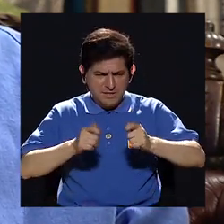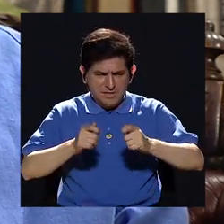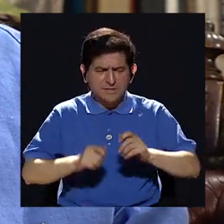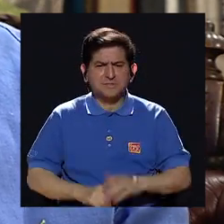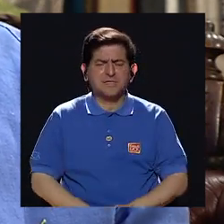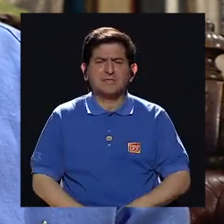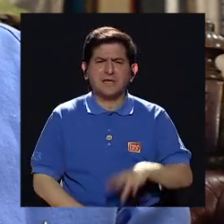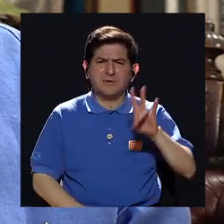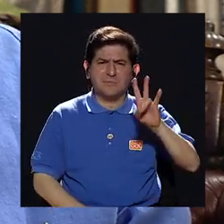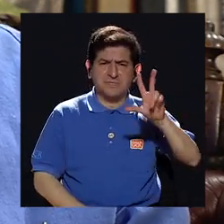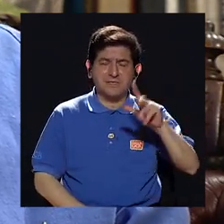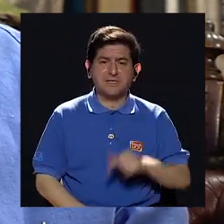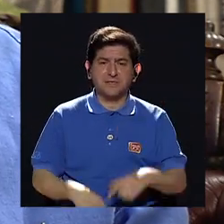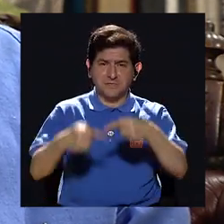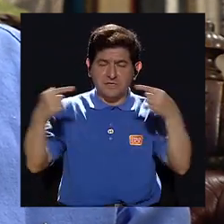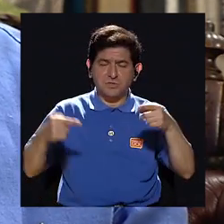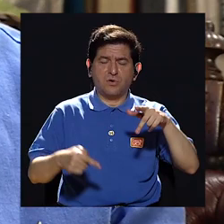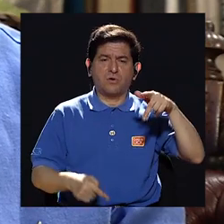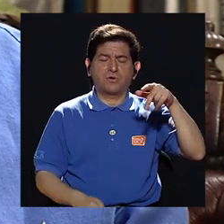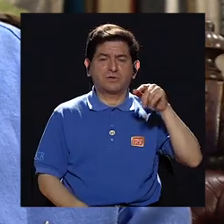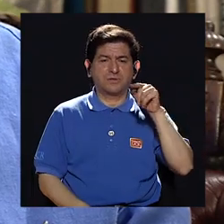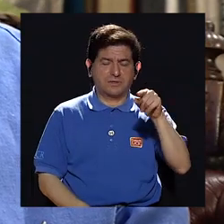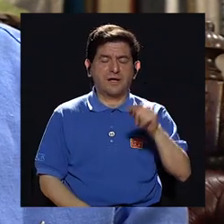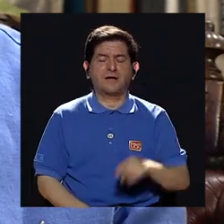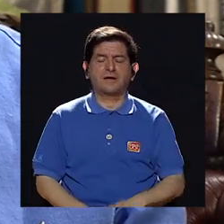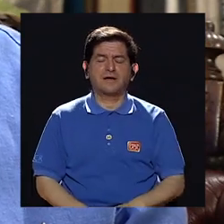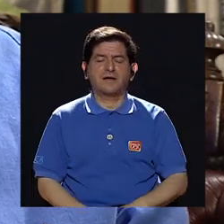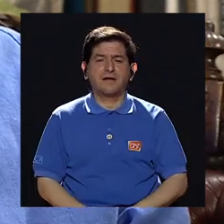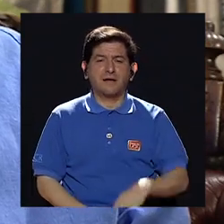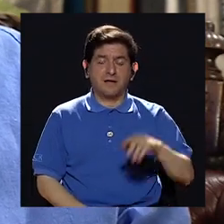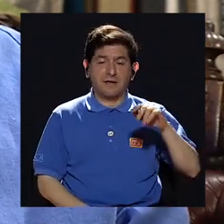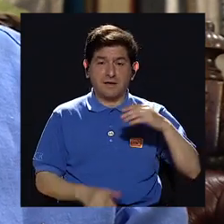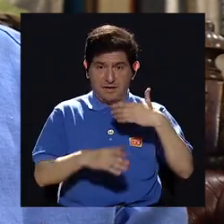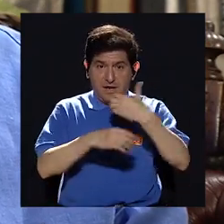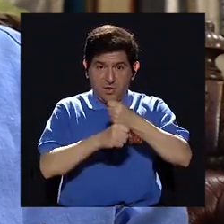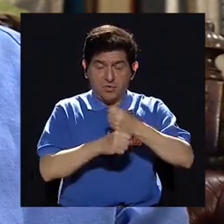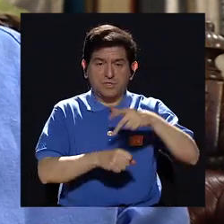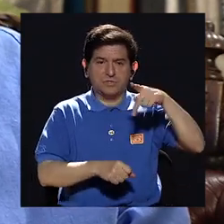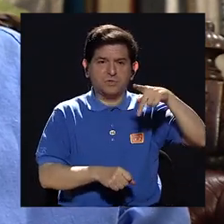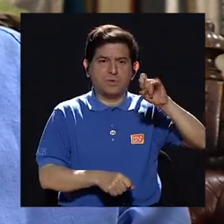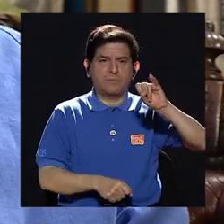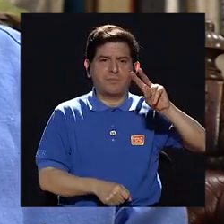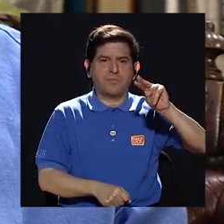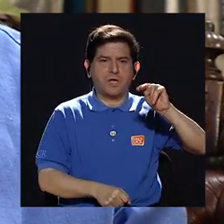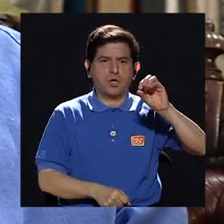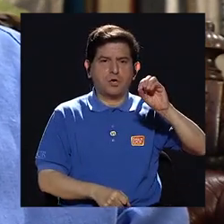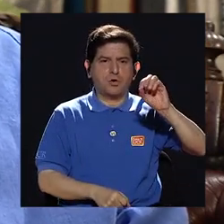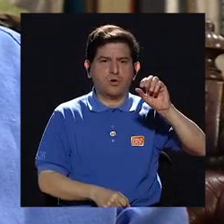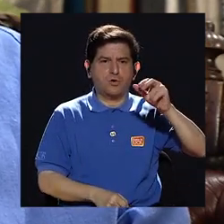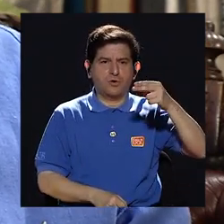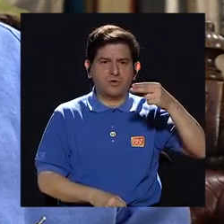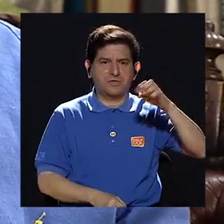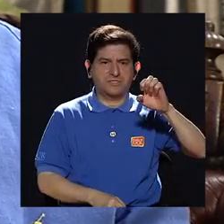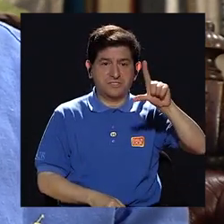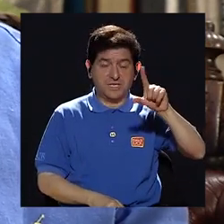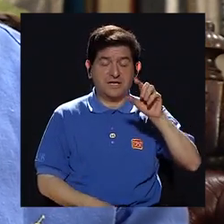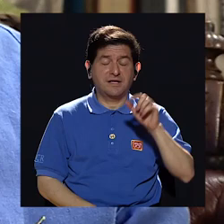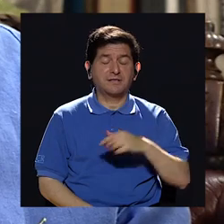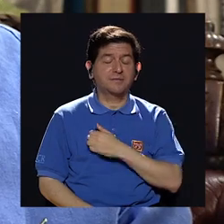Pinochet, él me llamó y yo le dije que se viniera para Costa Rica y vivió mucho tiempo aquí.